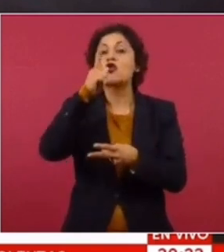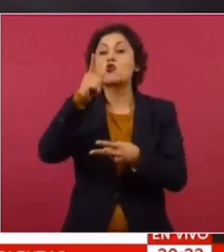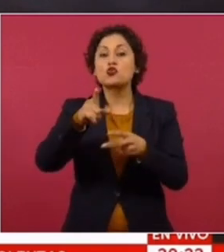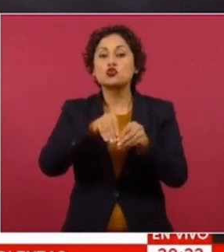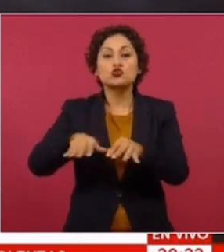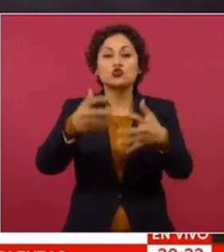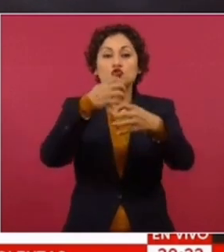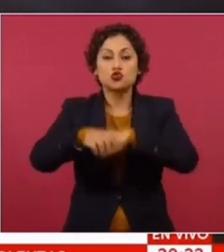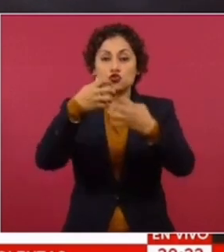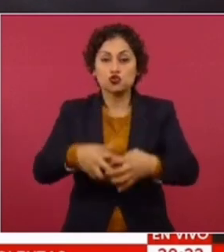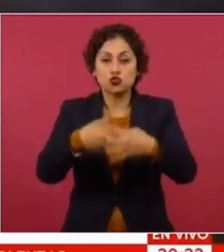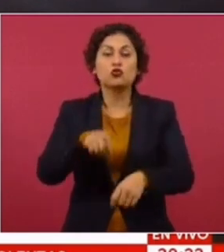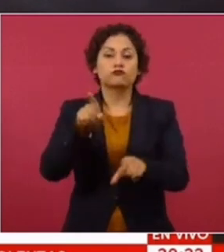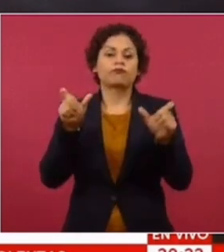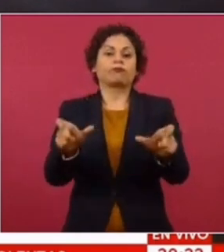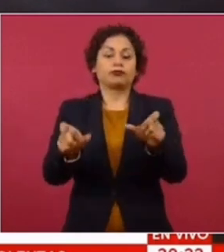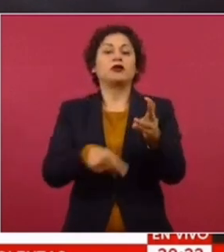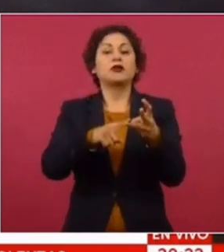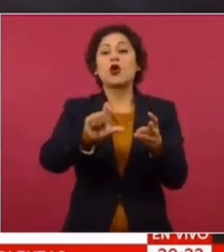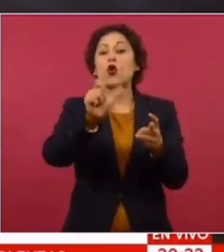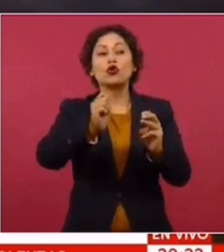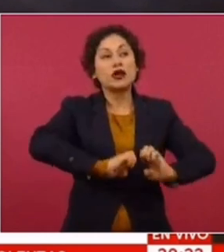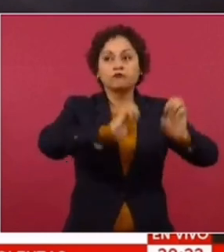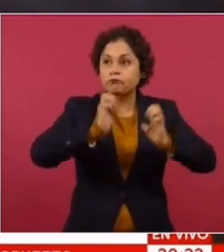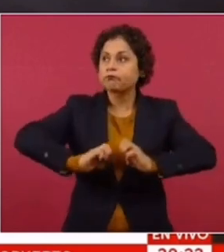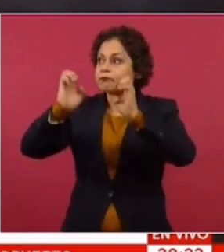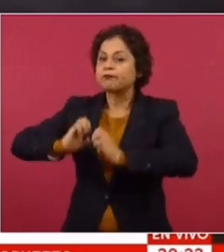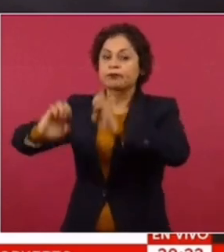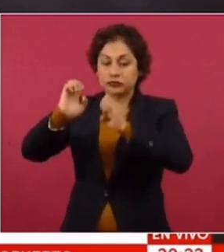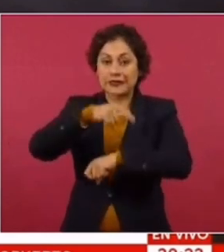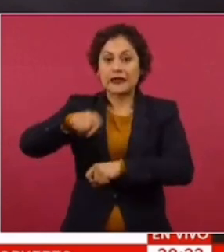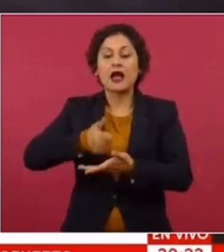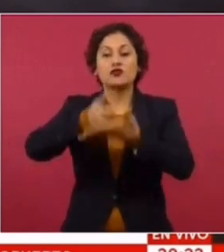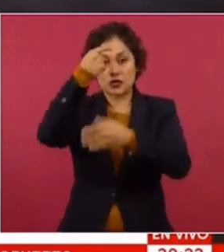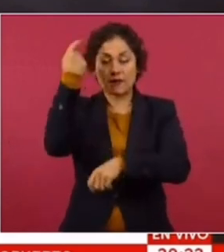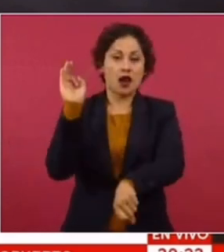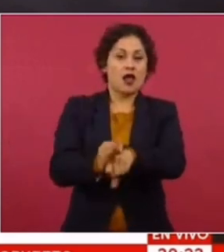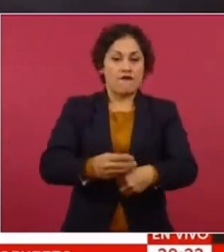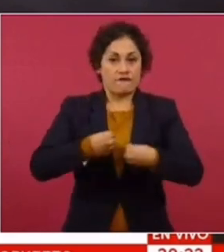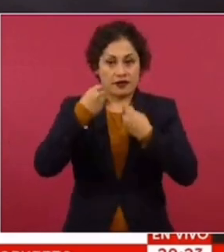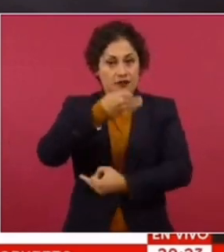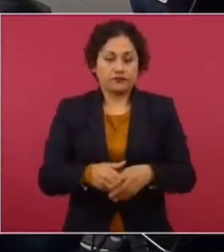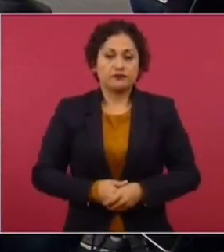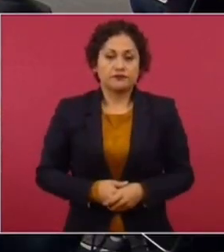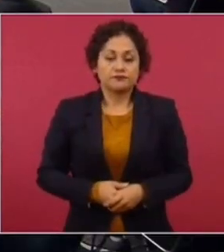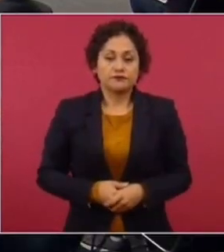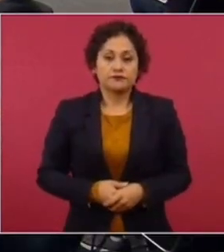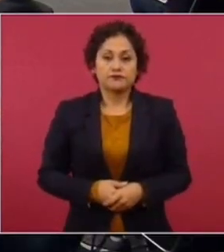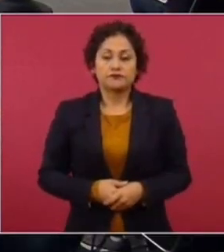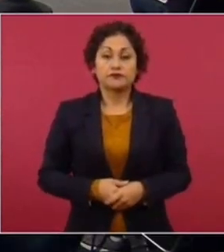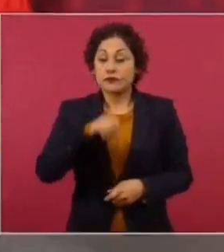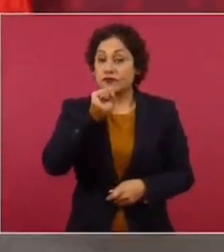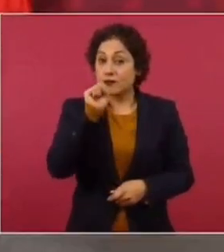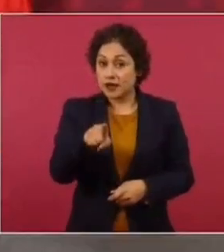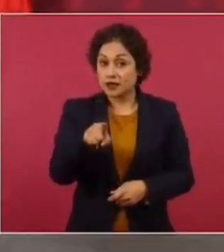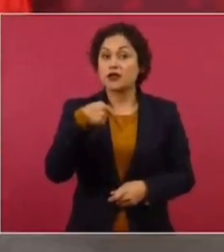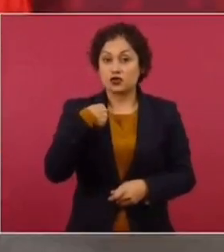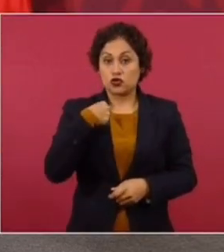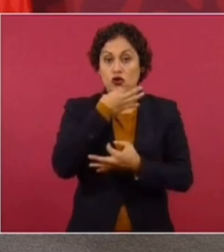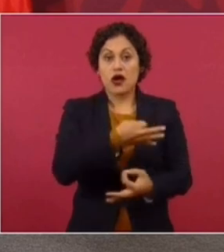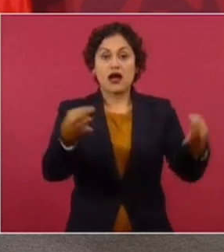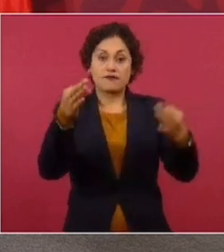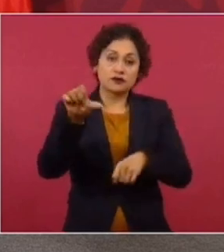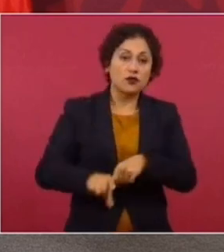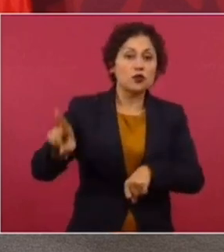La suspensión garantías, infraestructura que por su valor estratégico sirve para asegurar la vida, la subsistencia de todos los peruanos. Igualmente hemos declarado